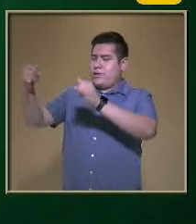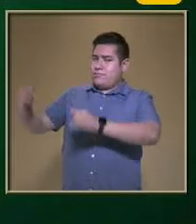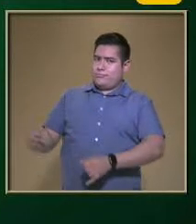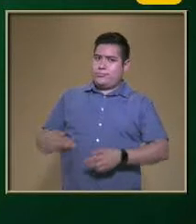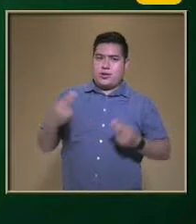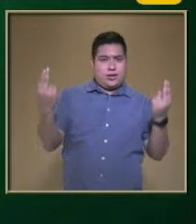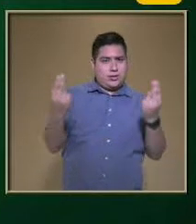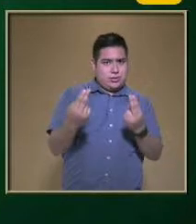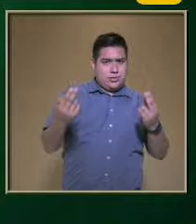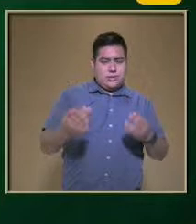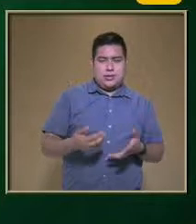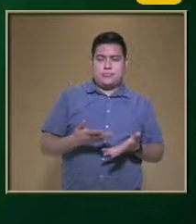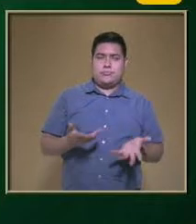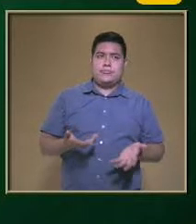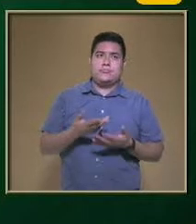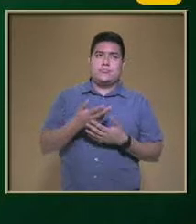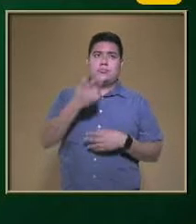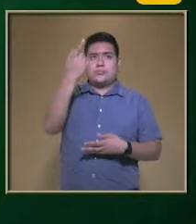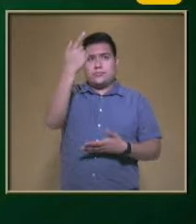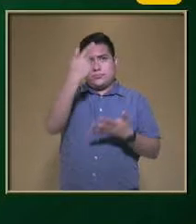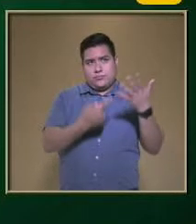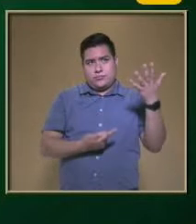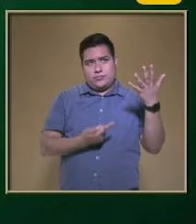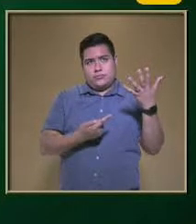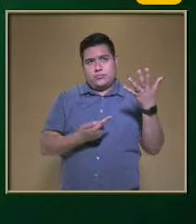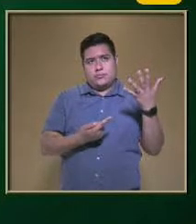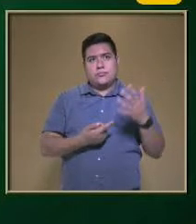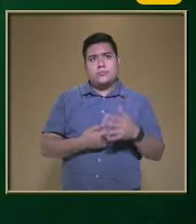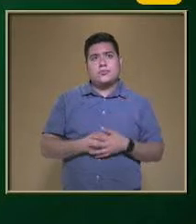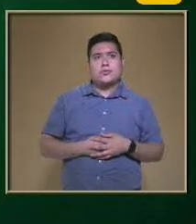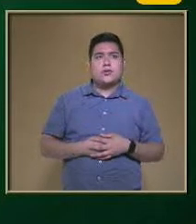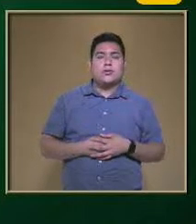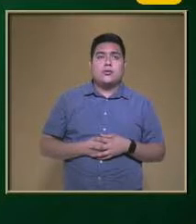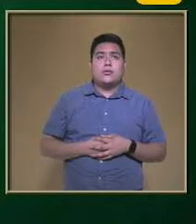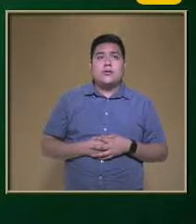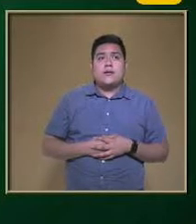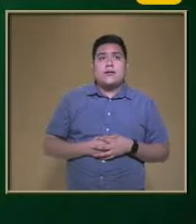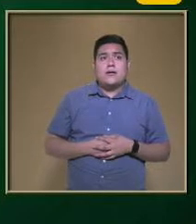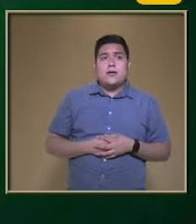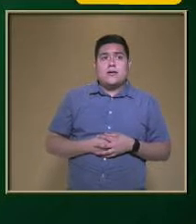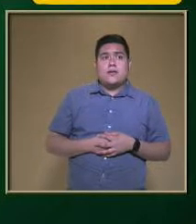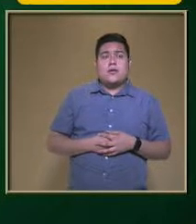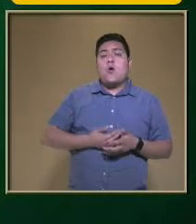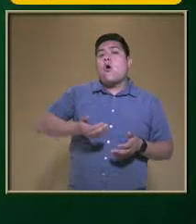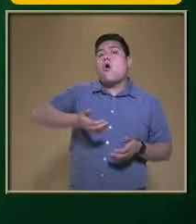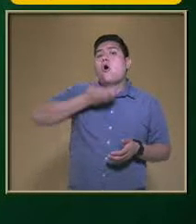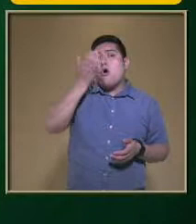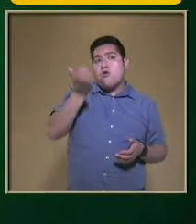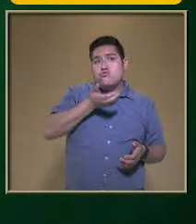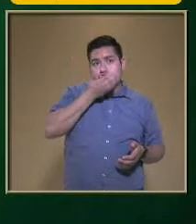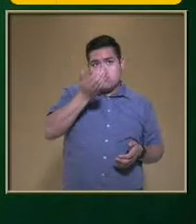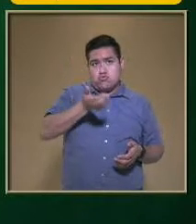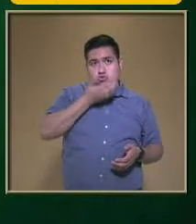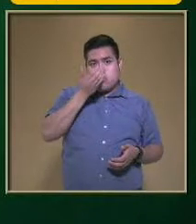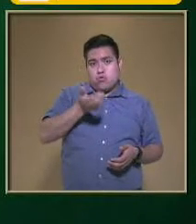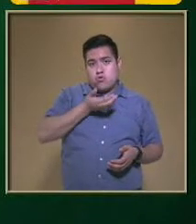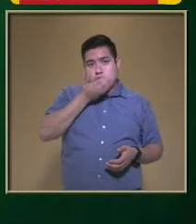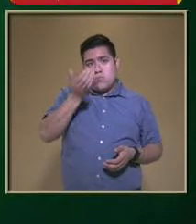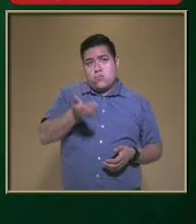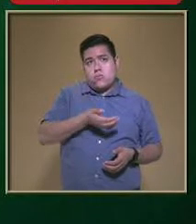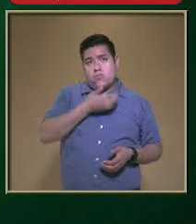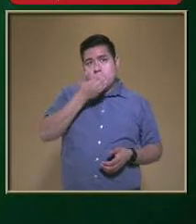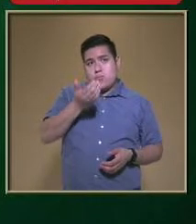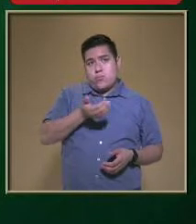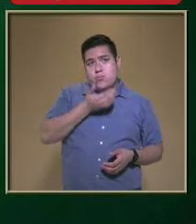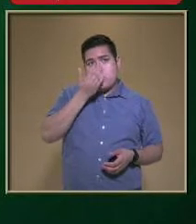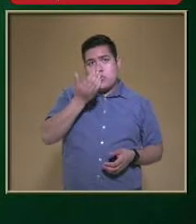Todo esto Se debe sumar Con una Unos hábitos Como lo son El comer a horarios